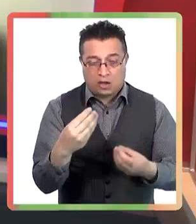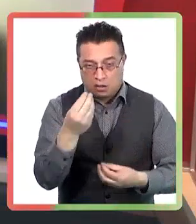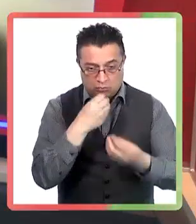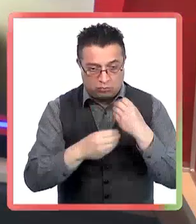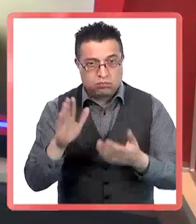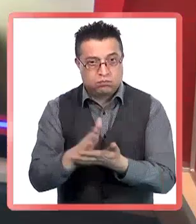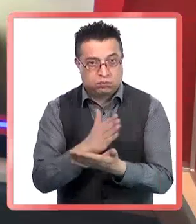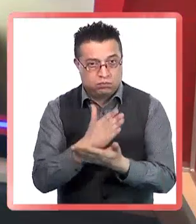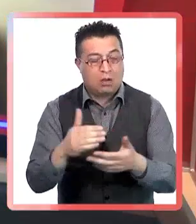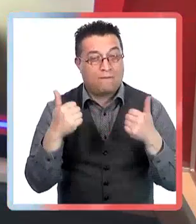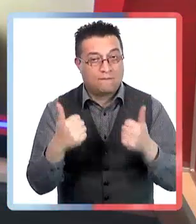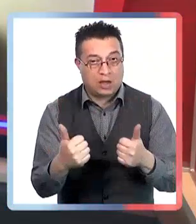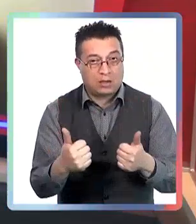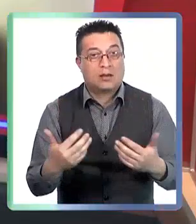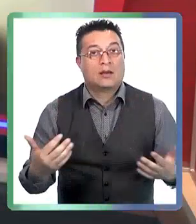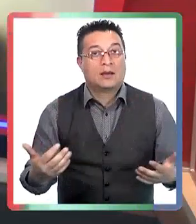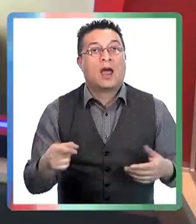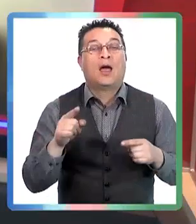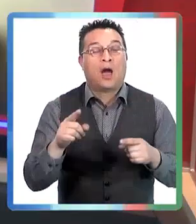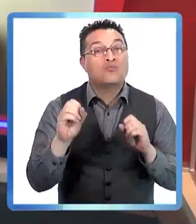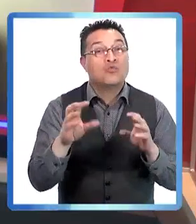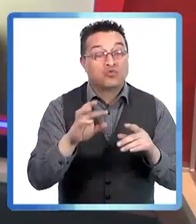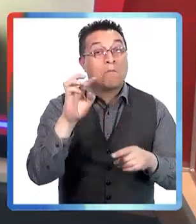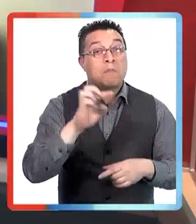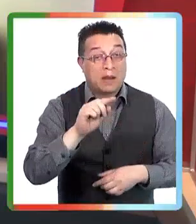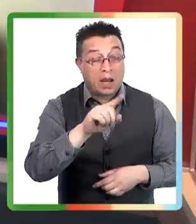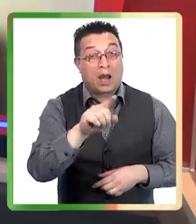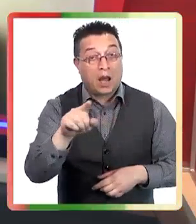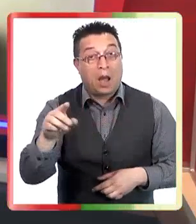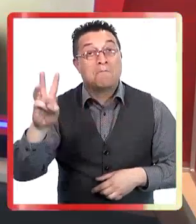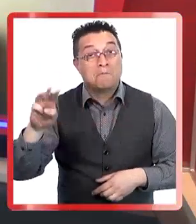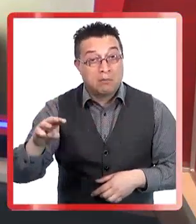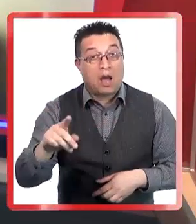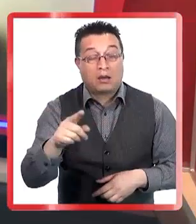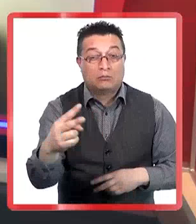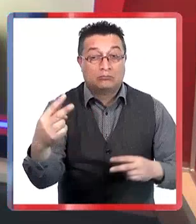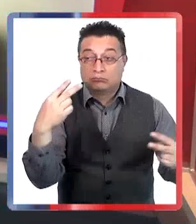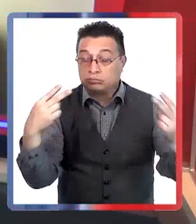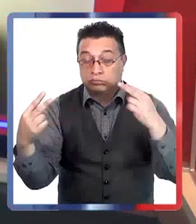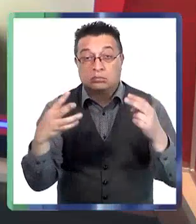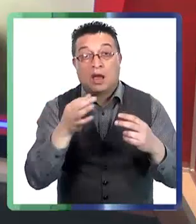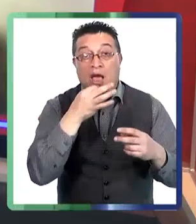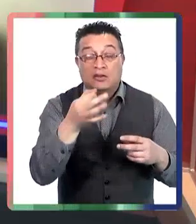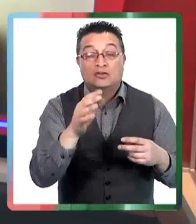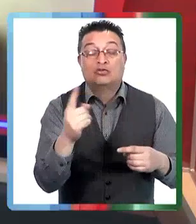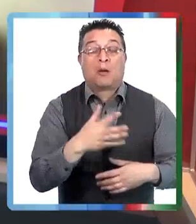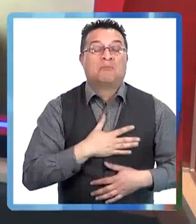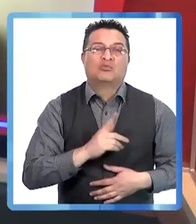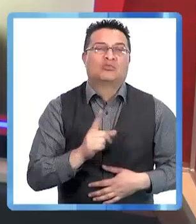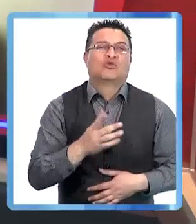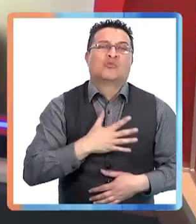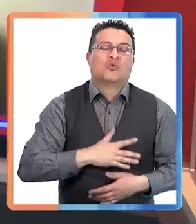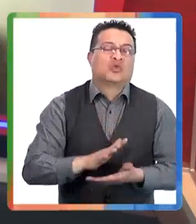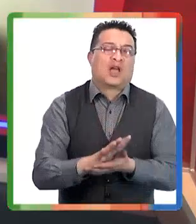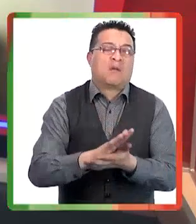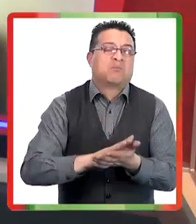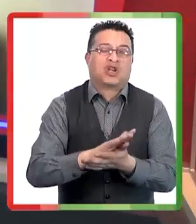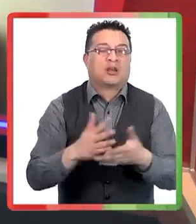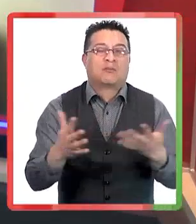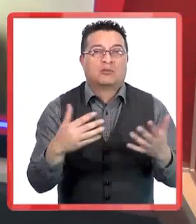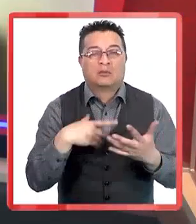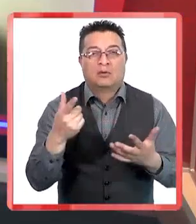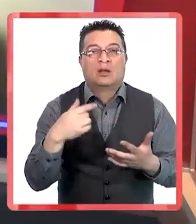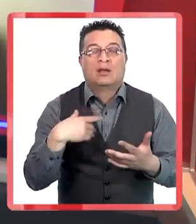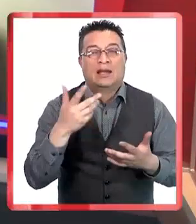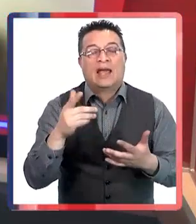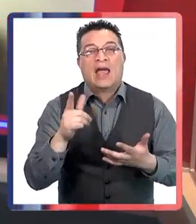es alimentarse, pero de buena manera. Hay muchas papás y mamás que nos están viendo y que dicen, ah, lo que pasa es que a mí no me gusta, por ejemplo, o a ejemplo